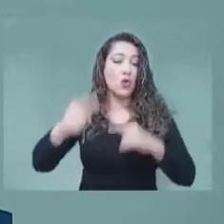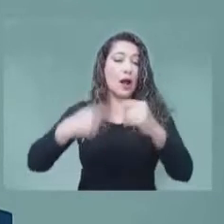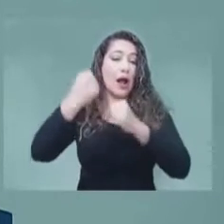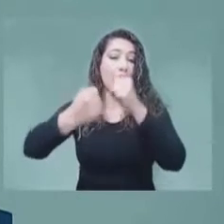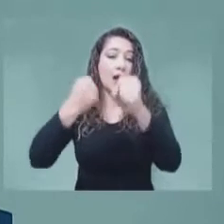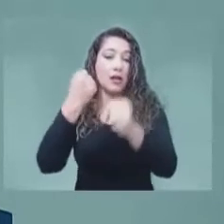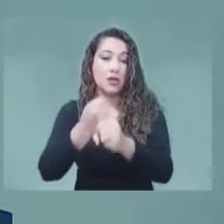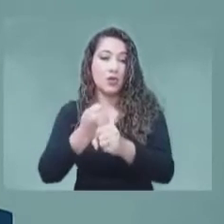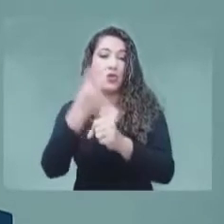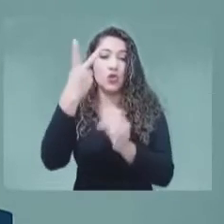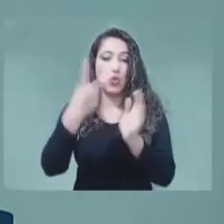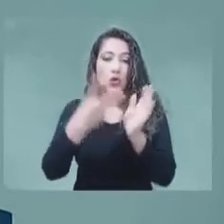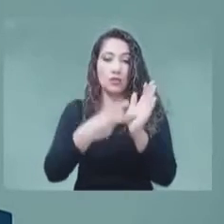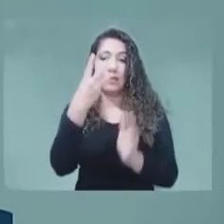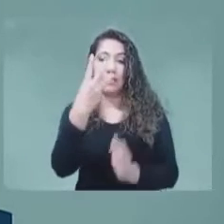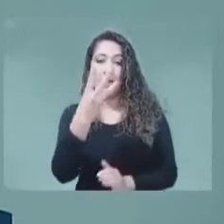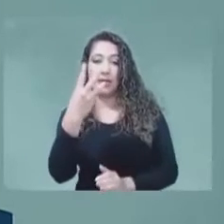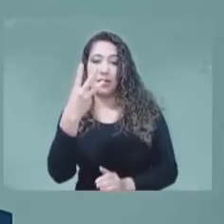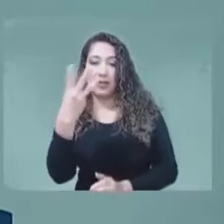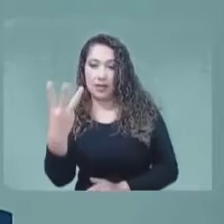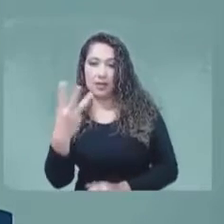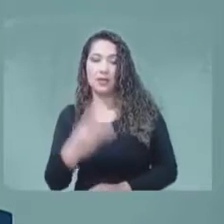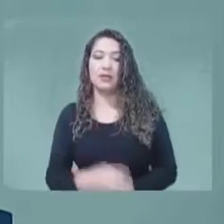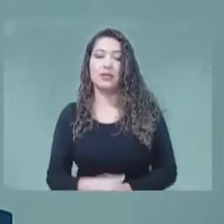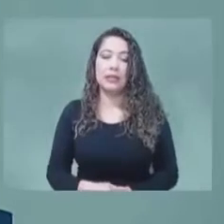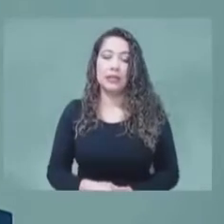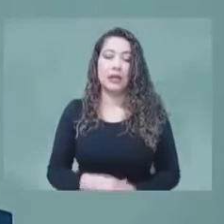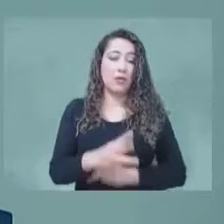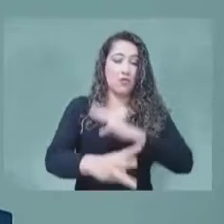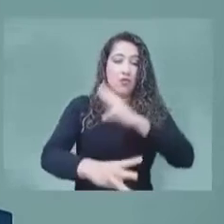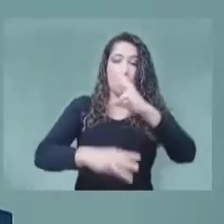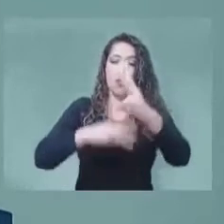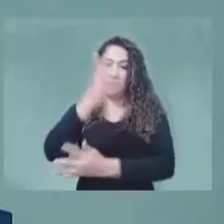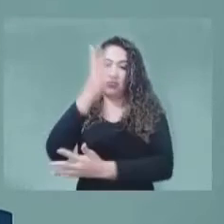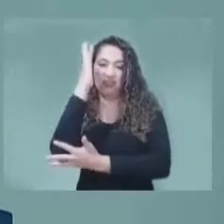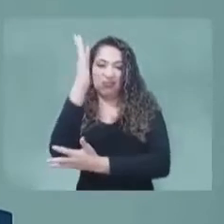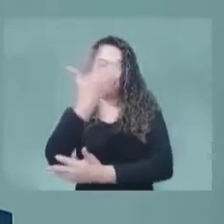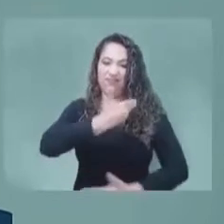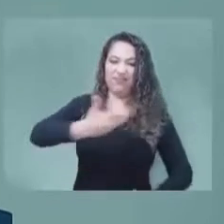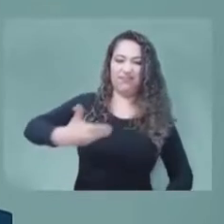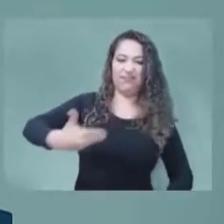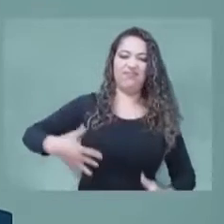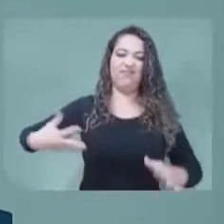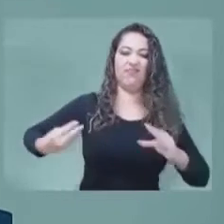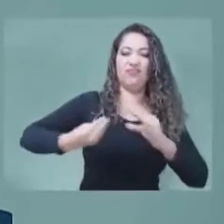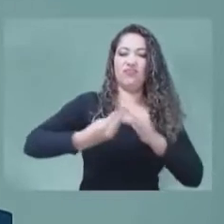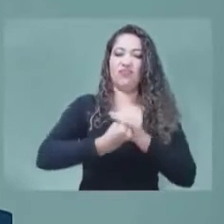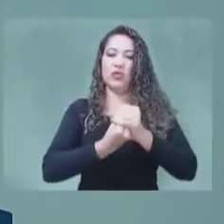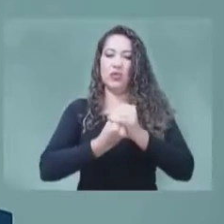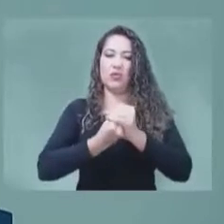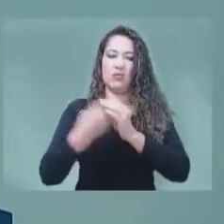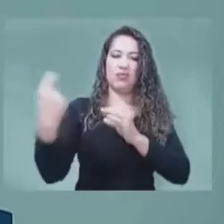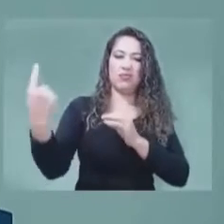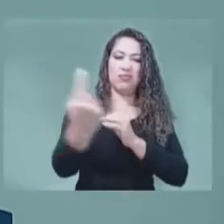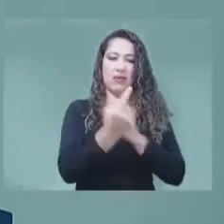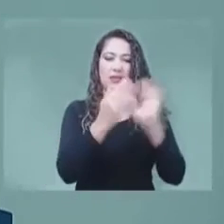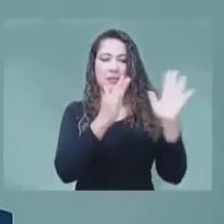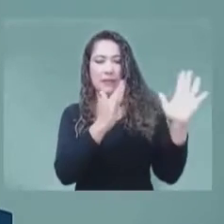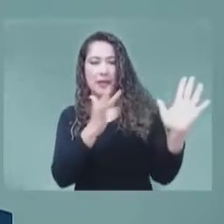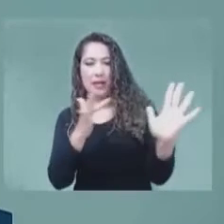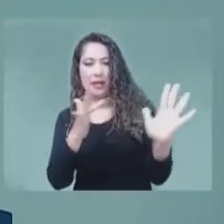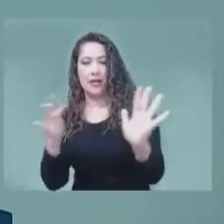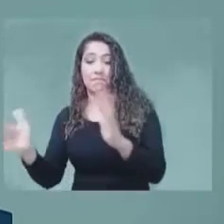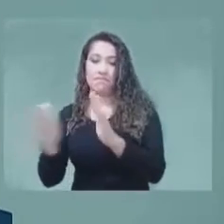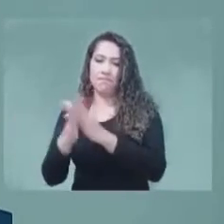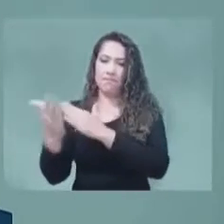a cargo del presidente del grupo de la CITEL, responsable de la preparación de